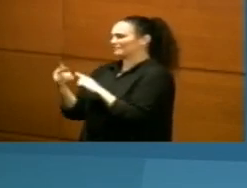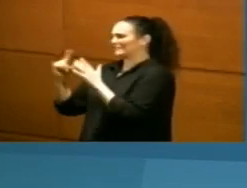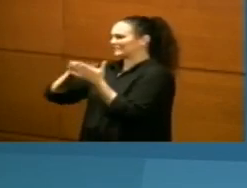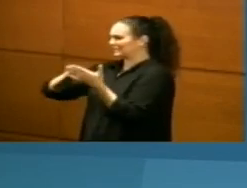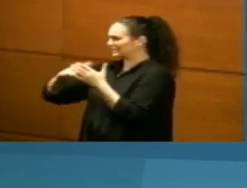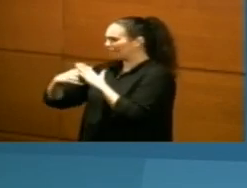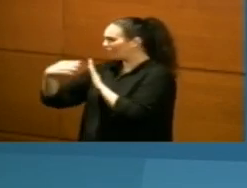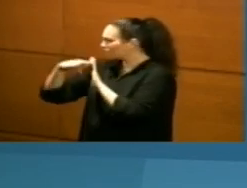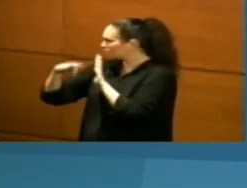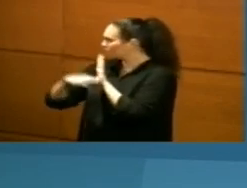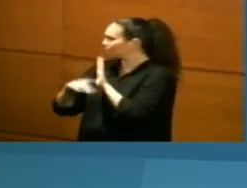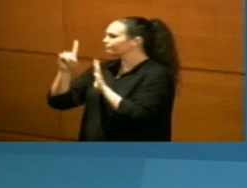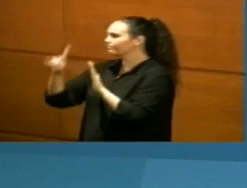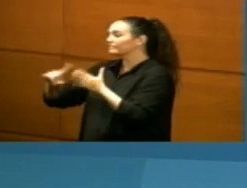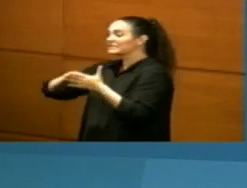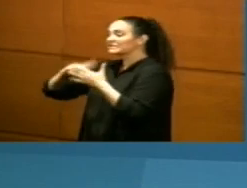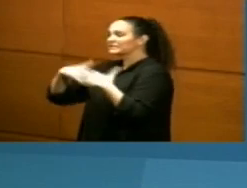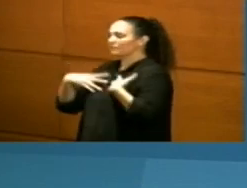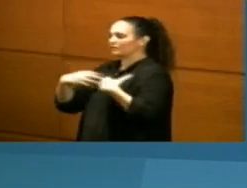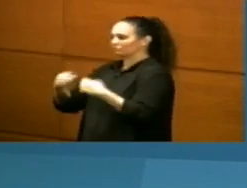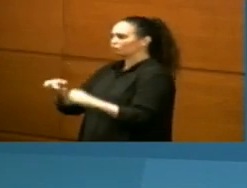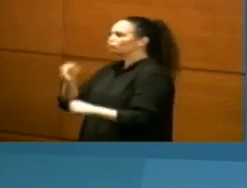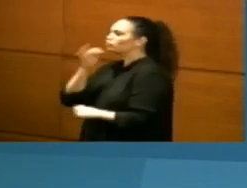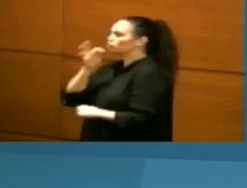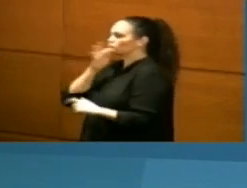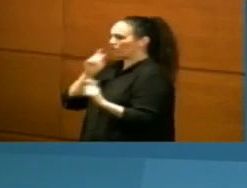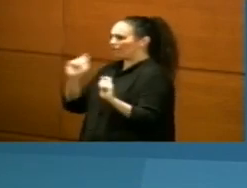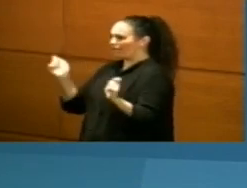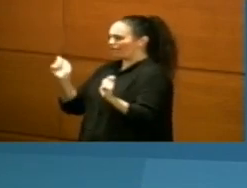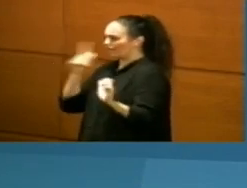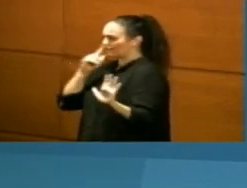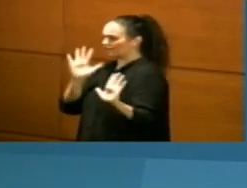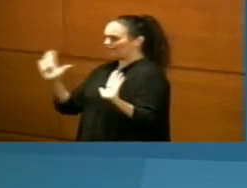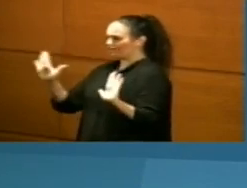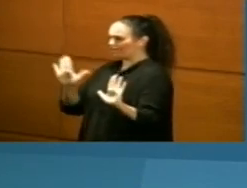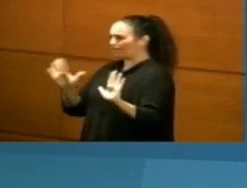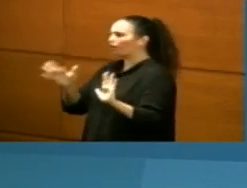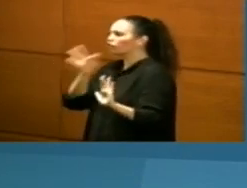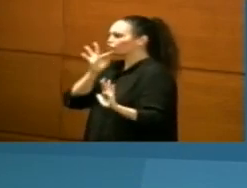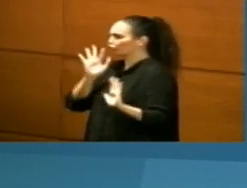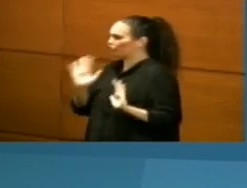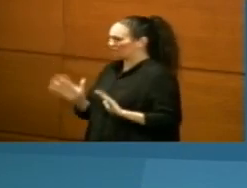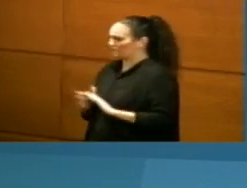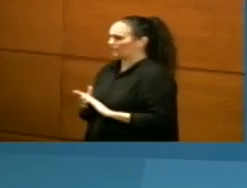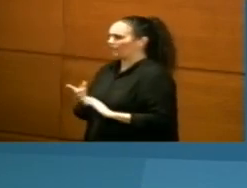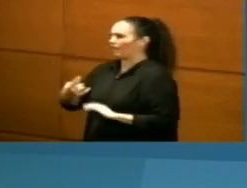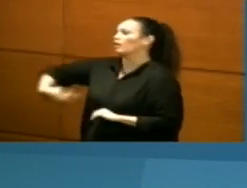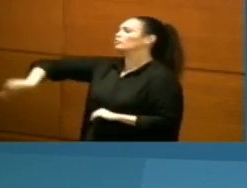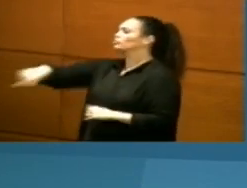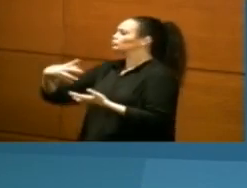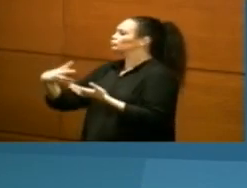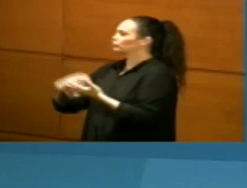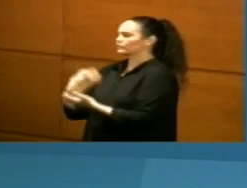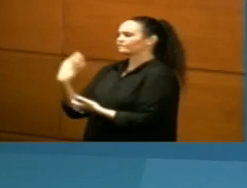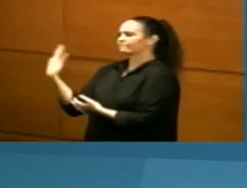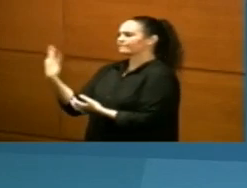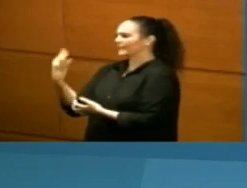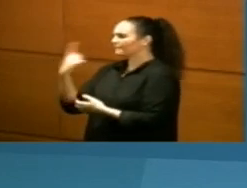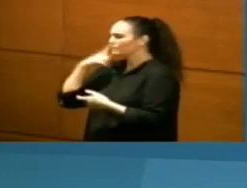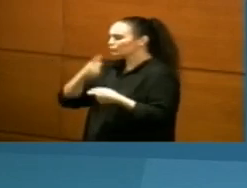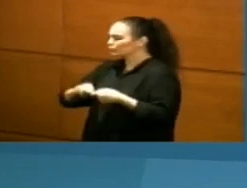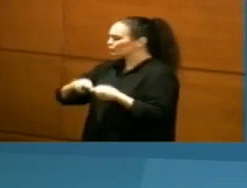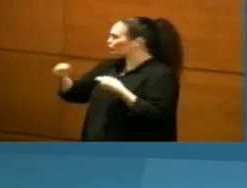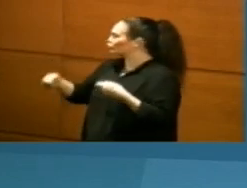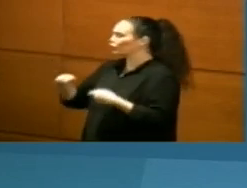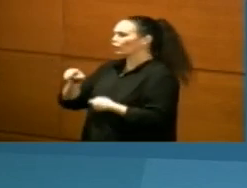el sistema sanitario sigue alerta y sigue vigilante. Todos debemos mantener dos metros